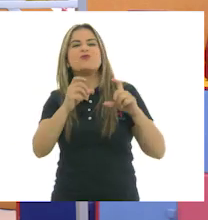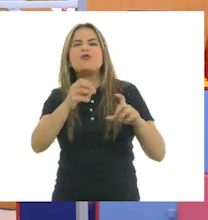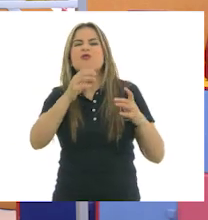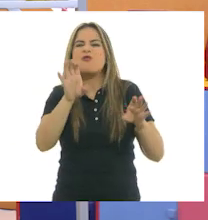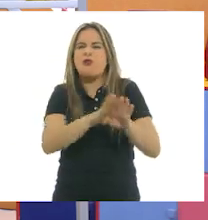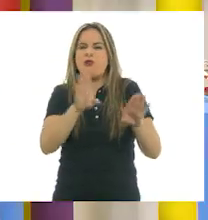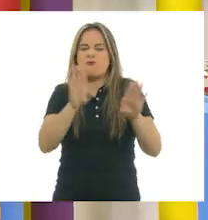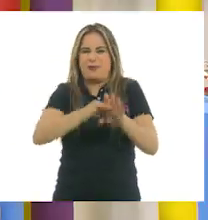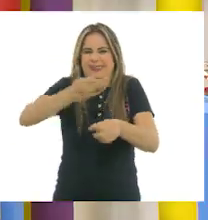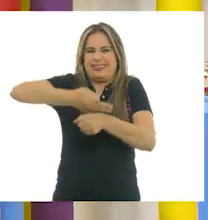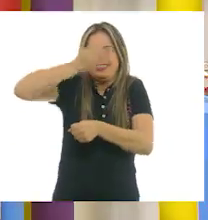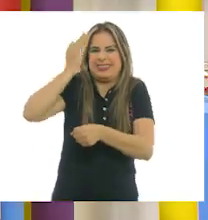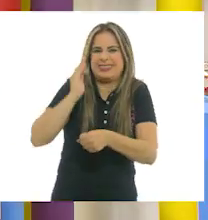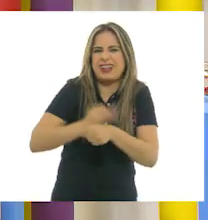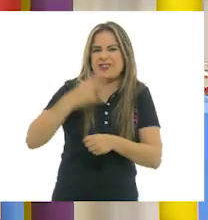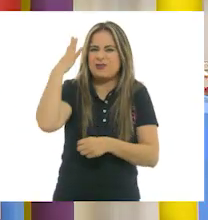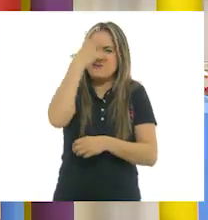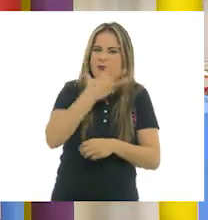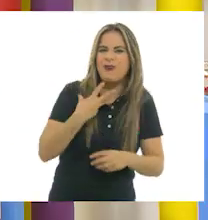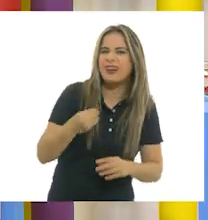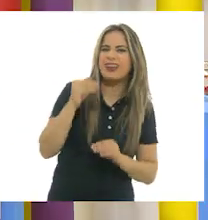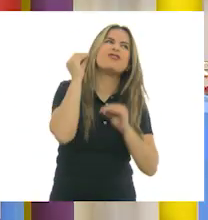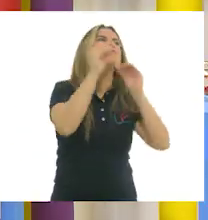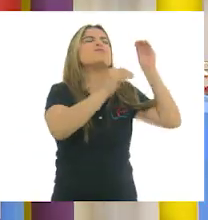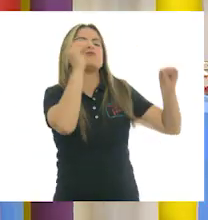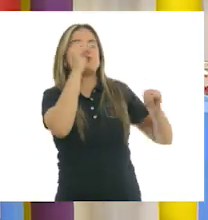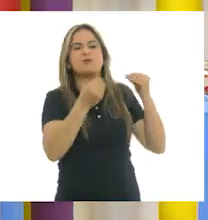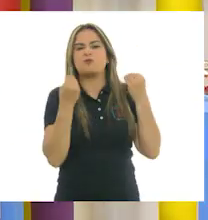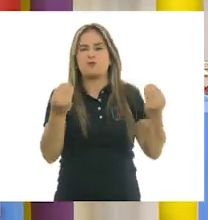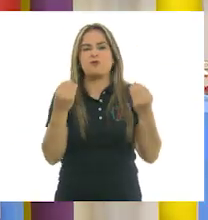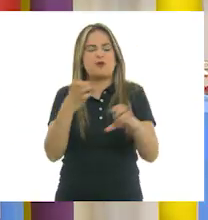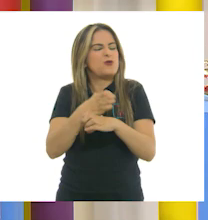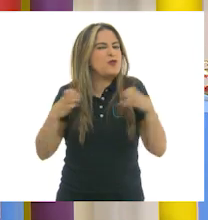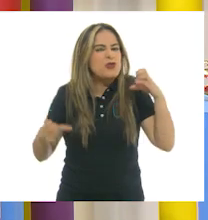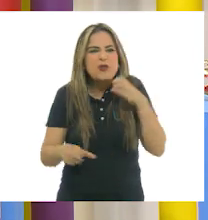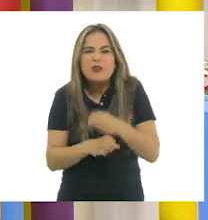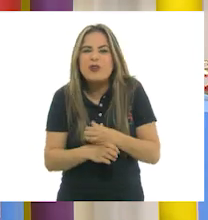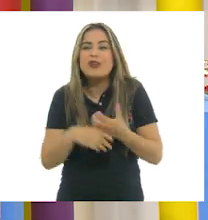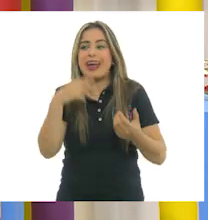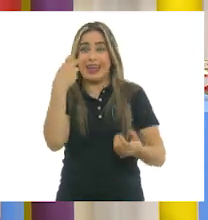diseños de muchas cosas, ¿no? Sí.